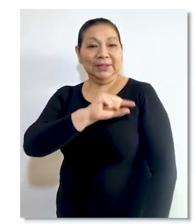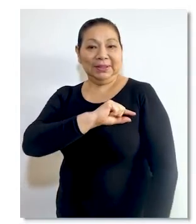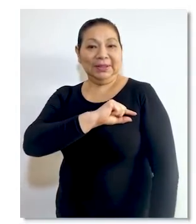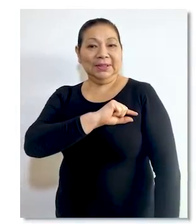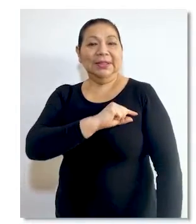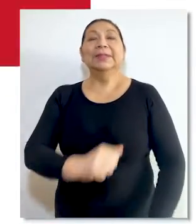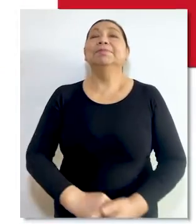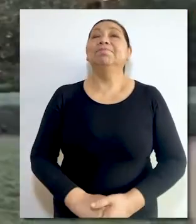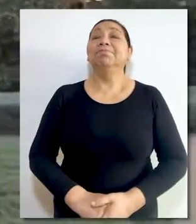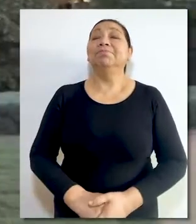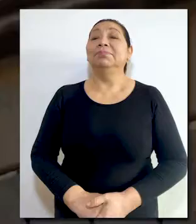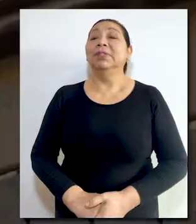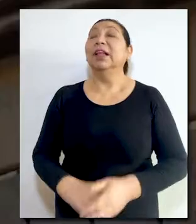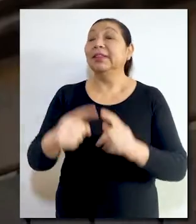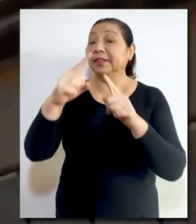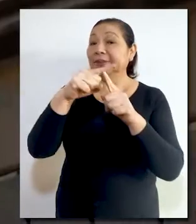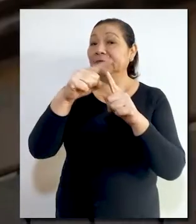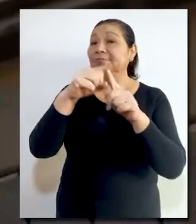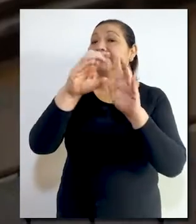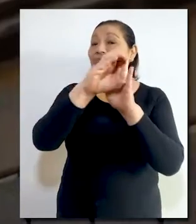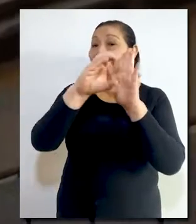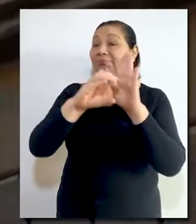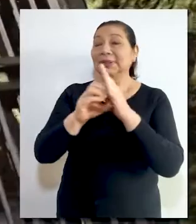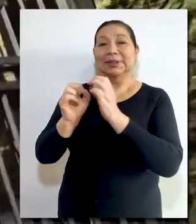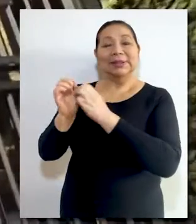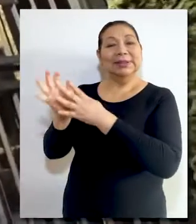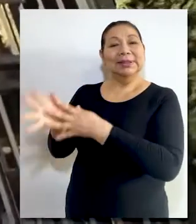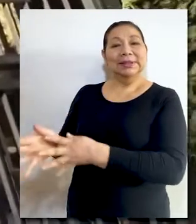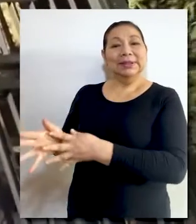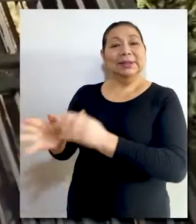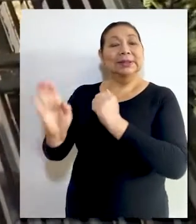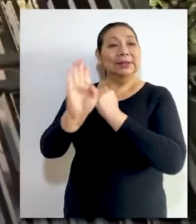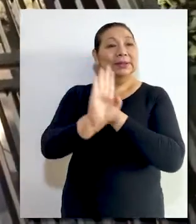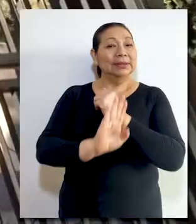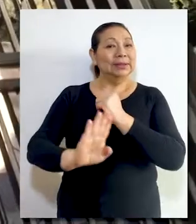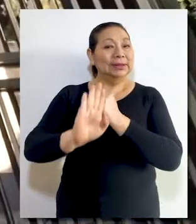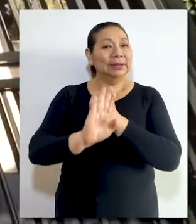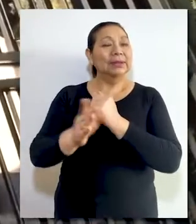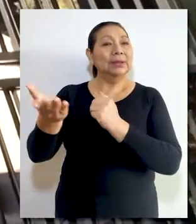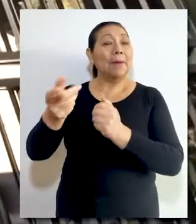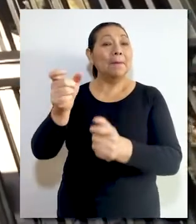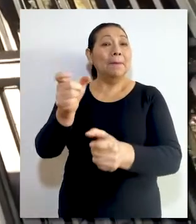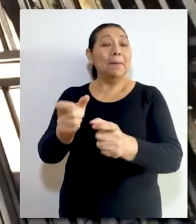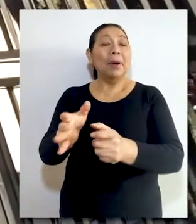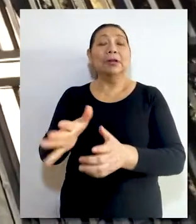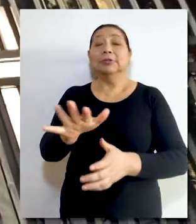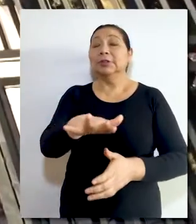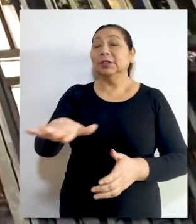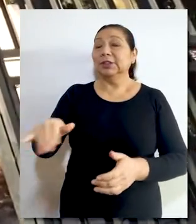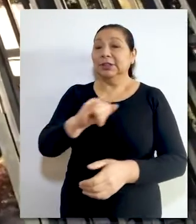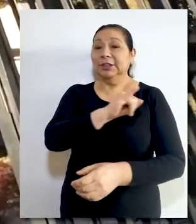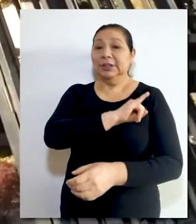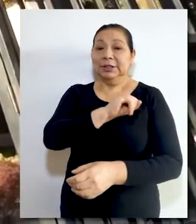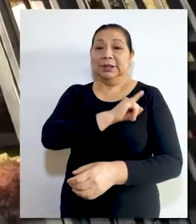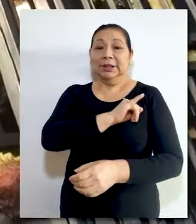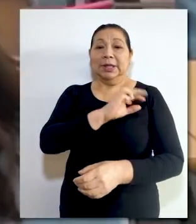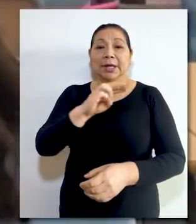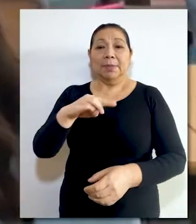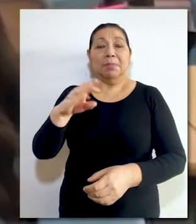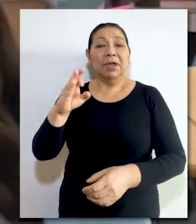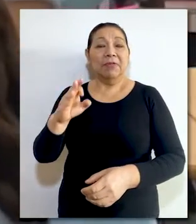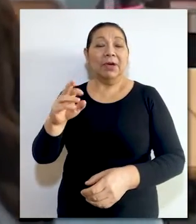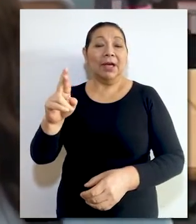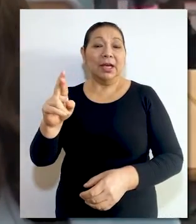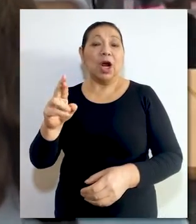España. El Tribunal Constitucional rechazó el recurso de amparo presentado por los padres del niño de iniciales